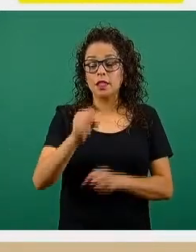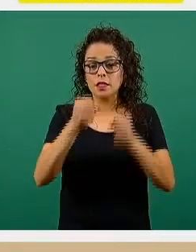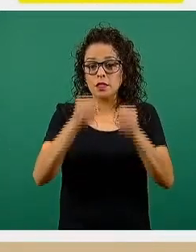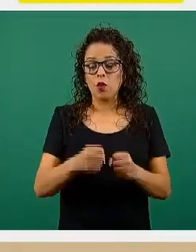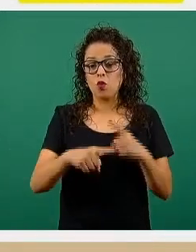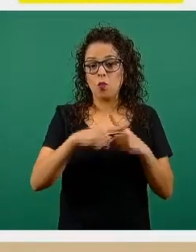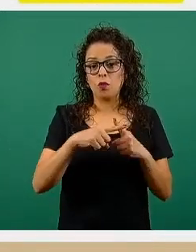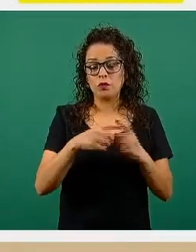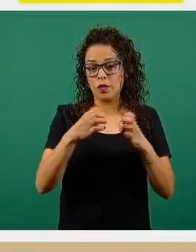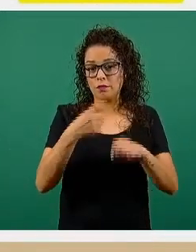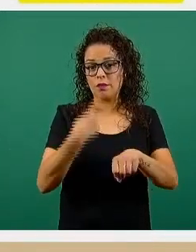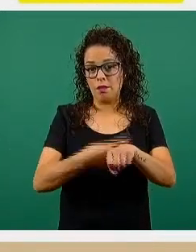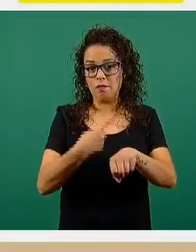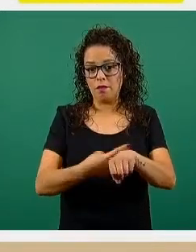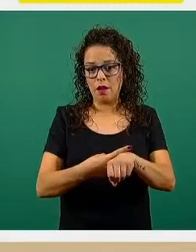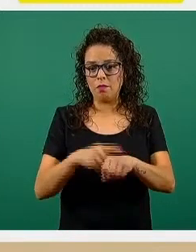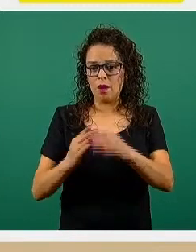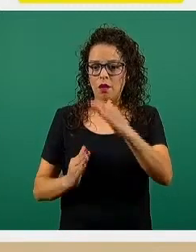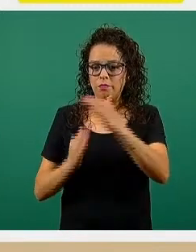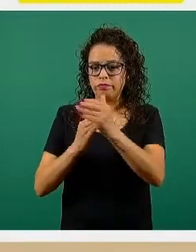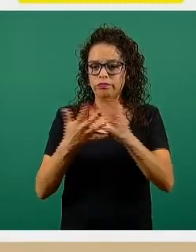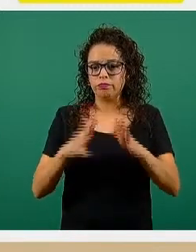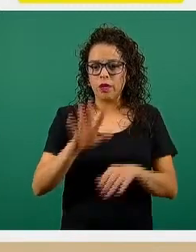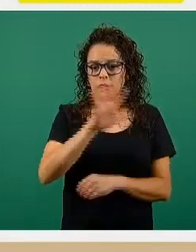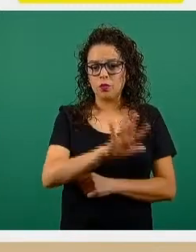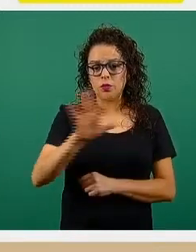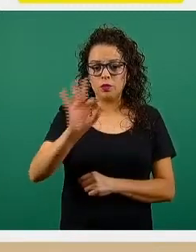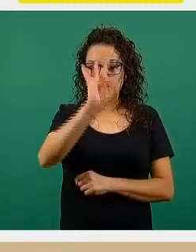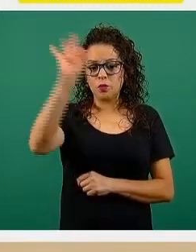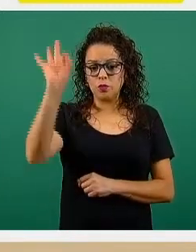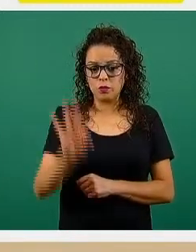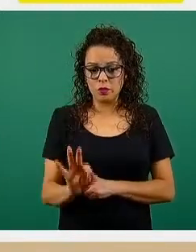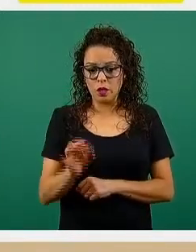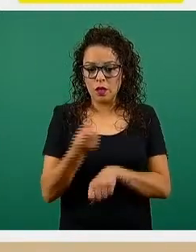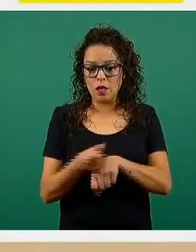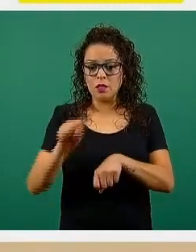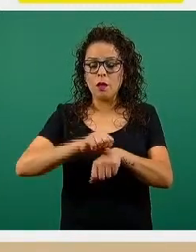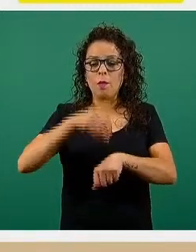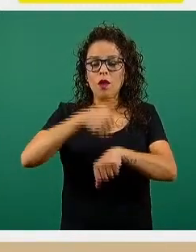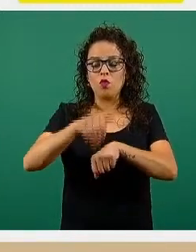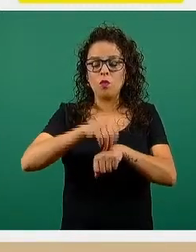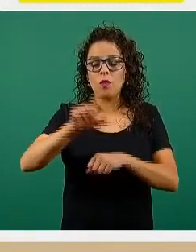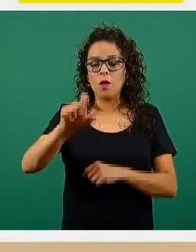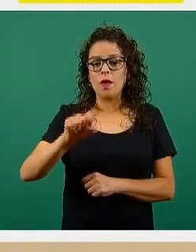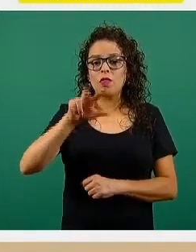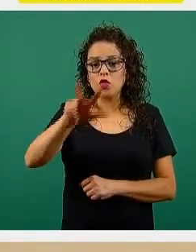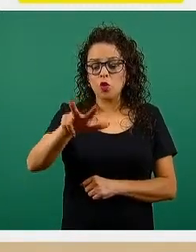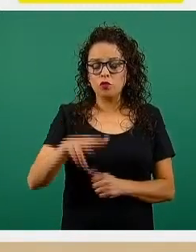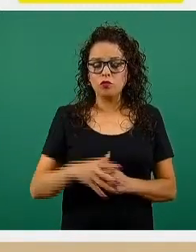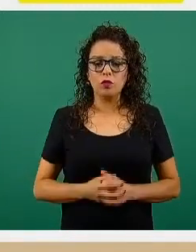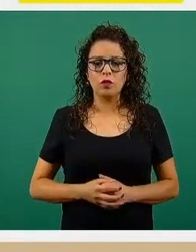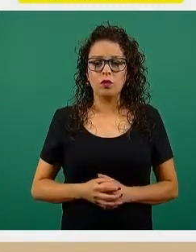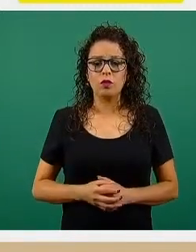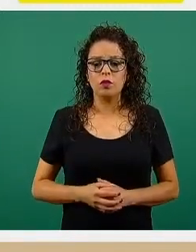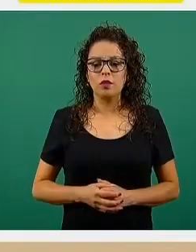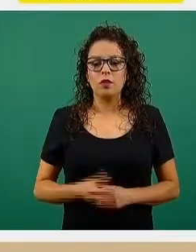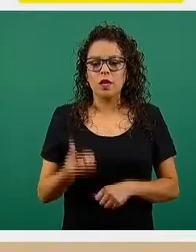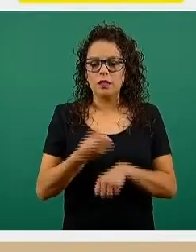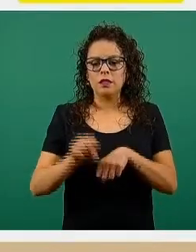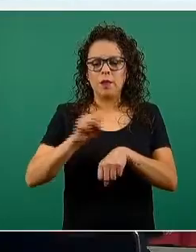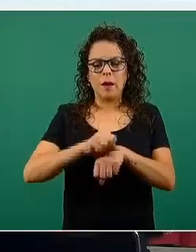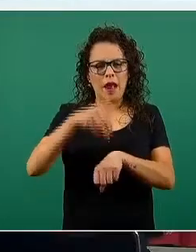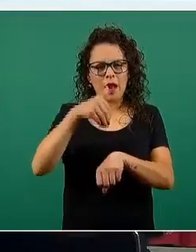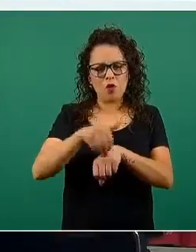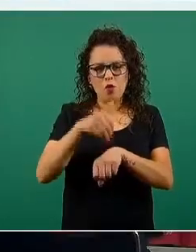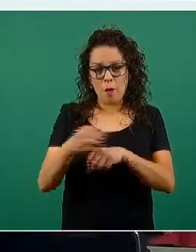a un tope por arriba de 50, casi 55% en la semana 28. En la semana 3 tenemos